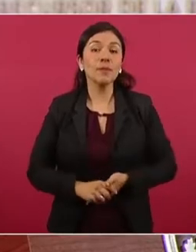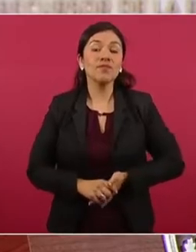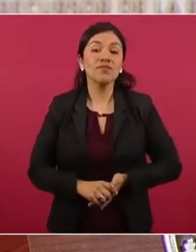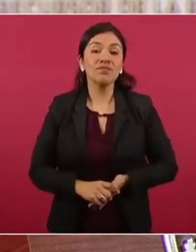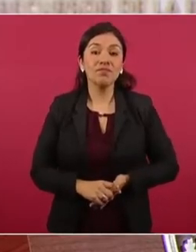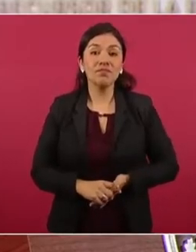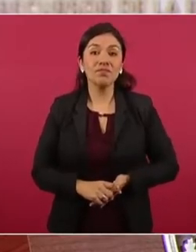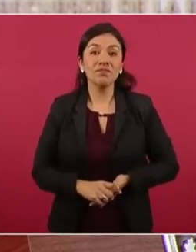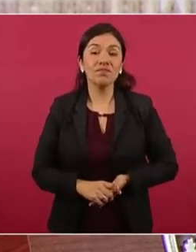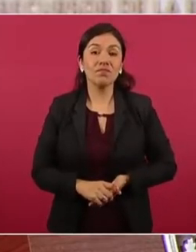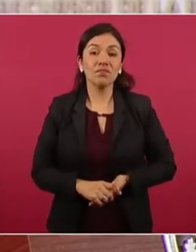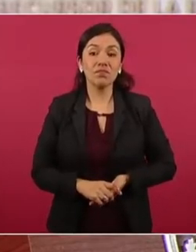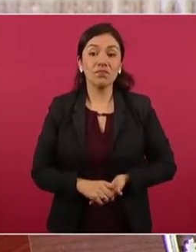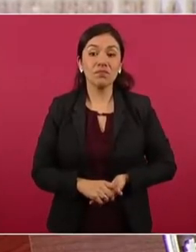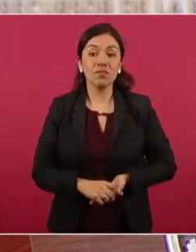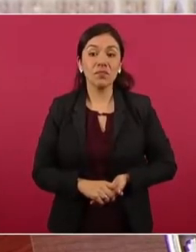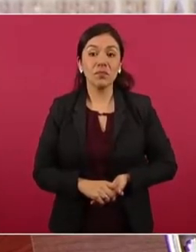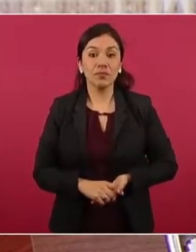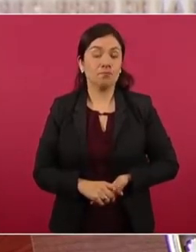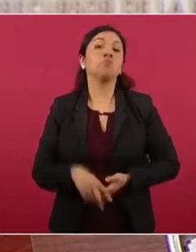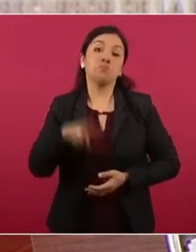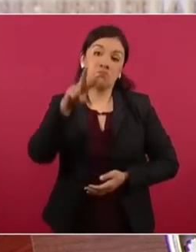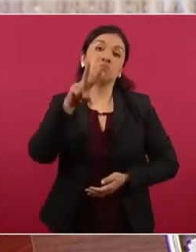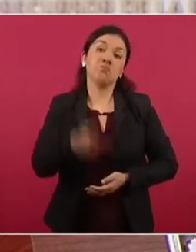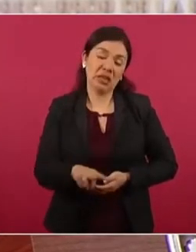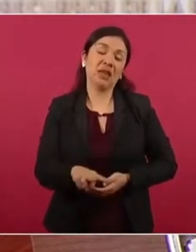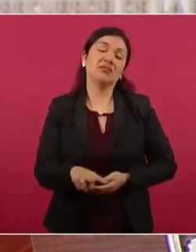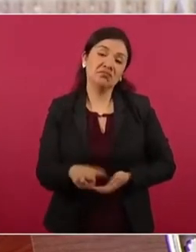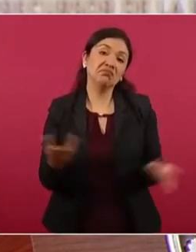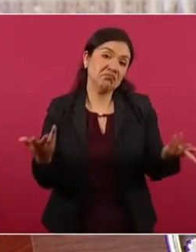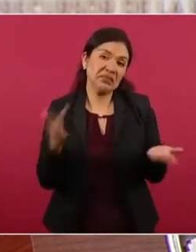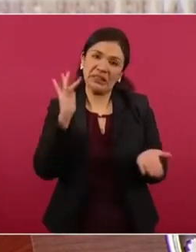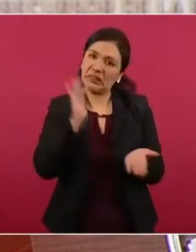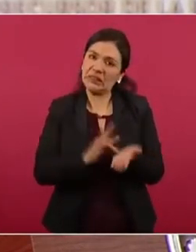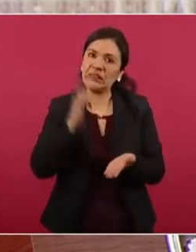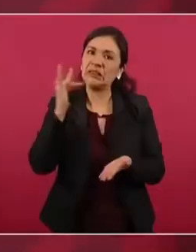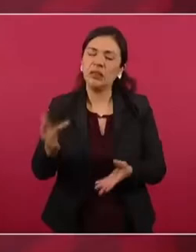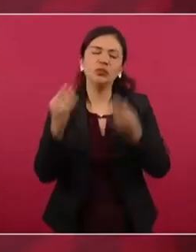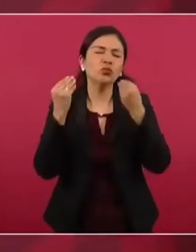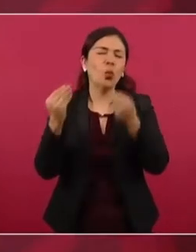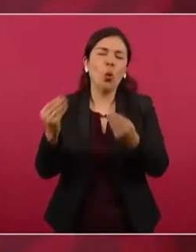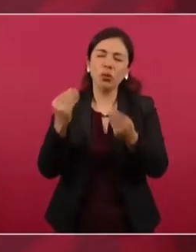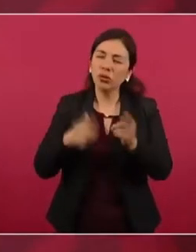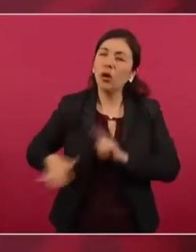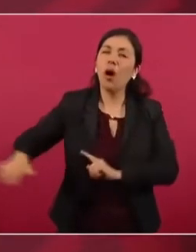entonces, le agradezco mucho al pueblo de México